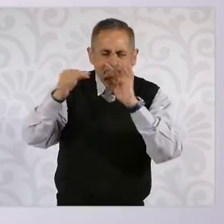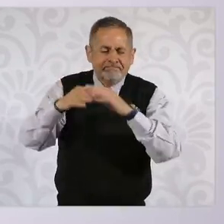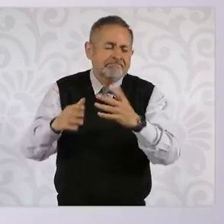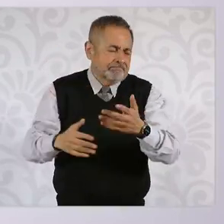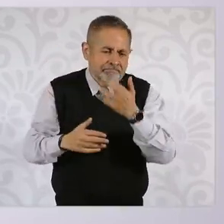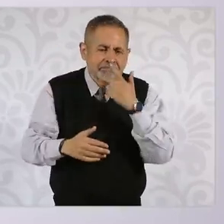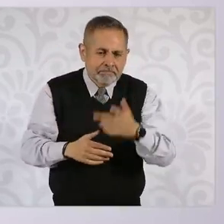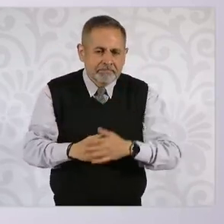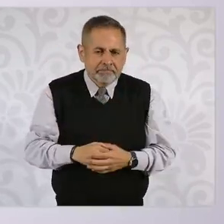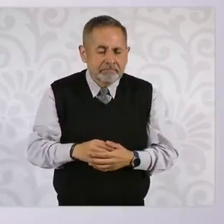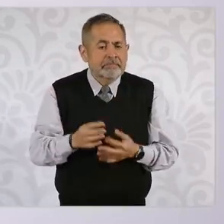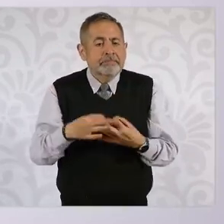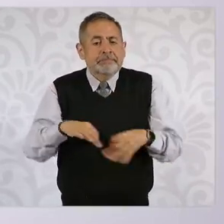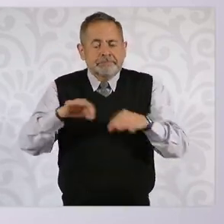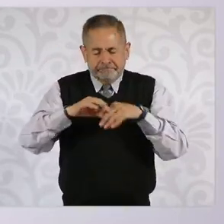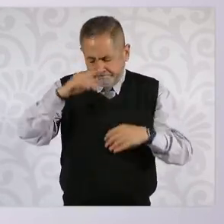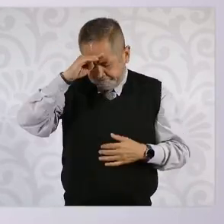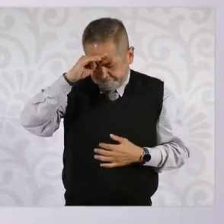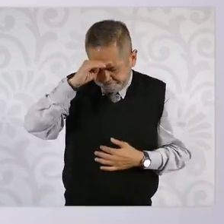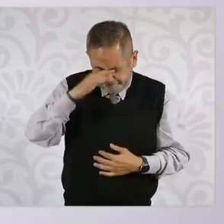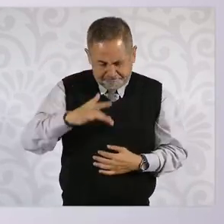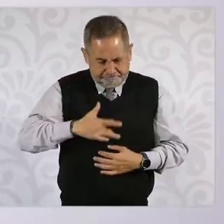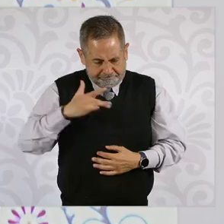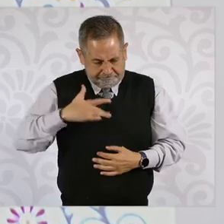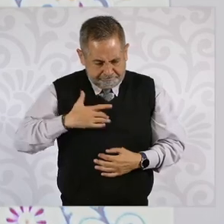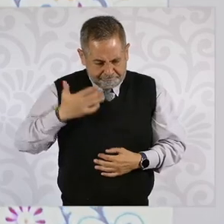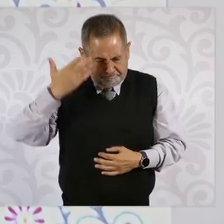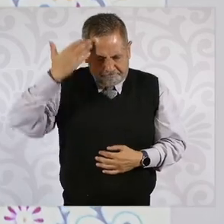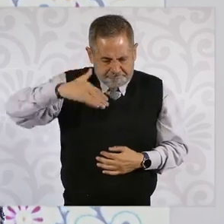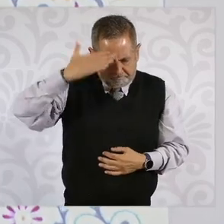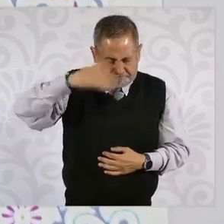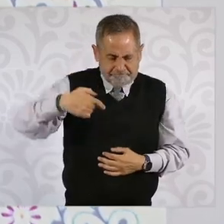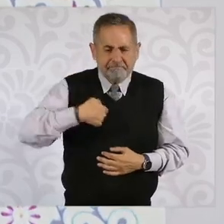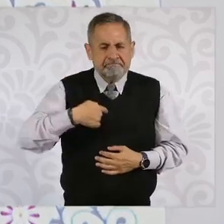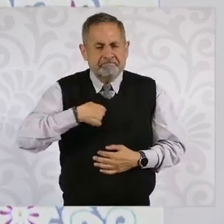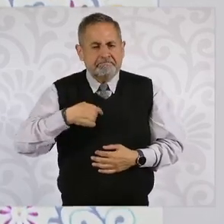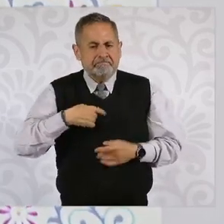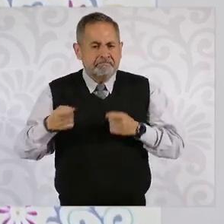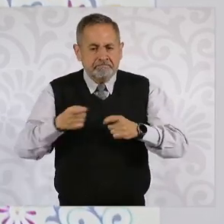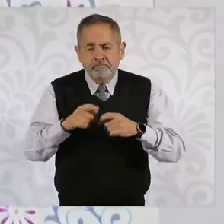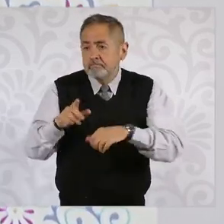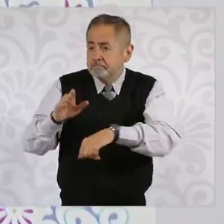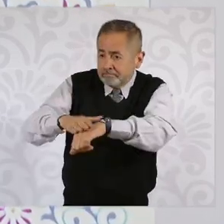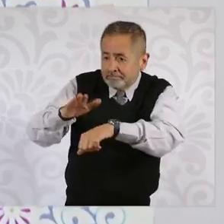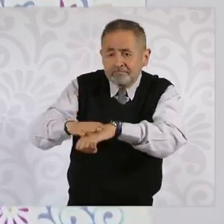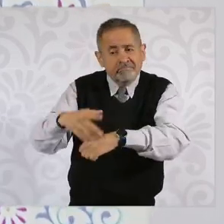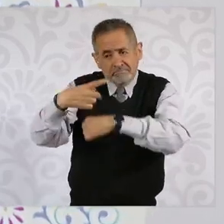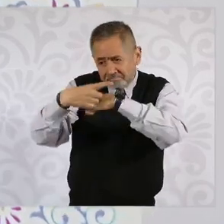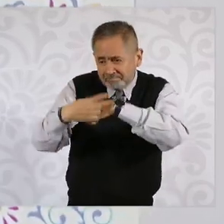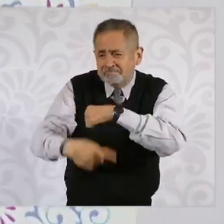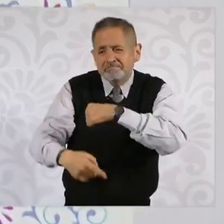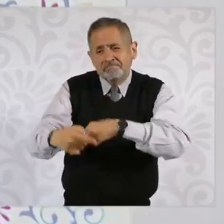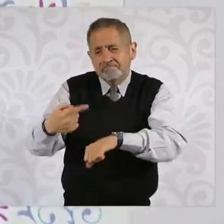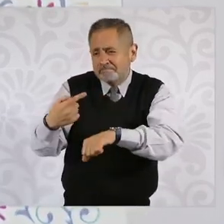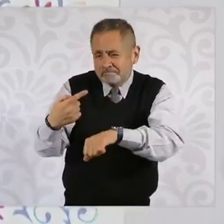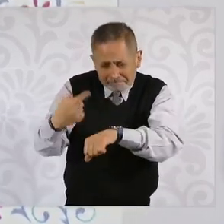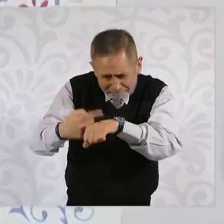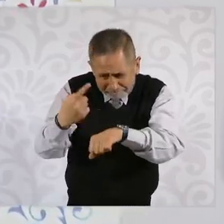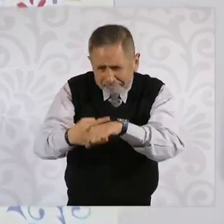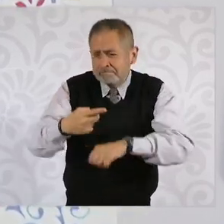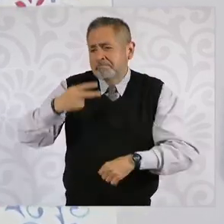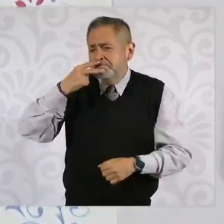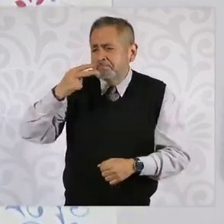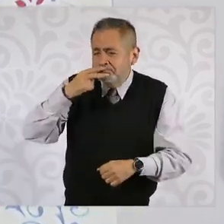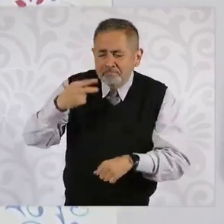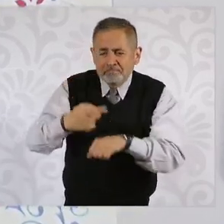mejor la conciencia de la ciudadanía respecto al daño que le puede provocar un cigarro,